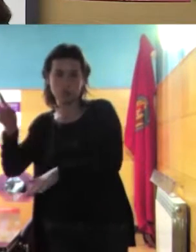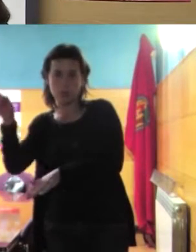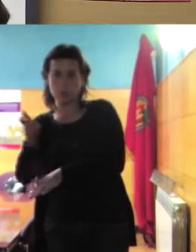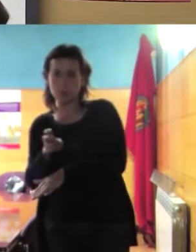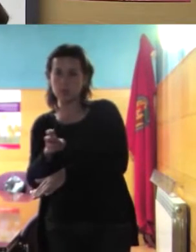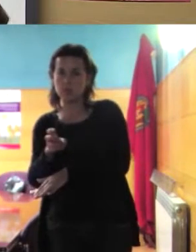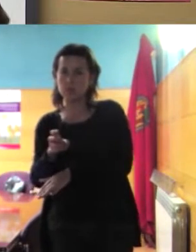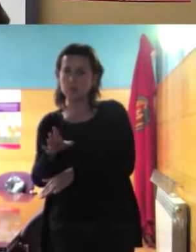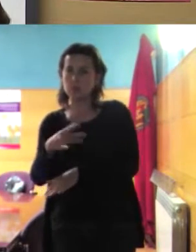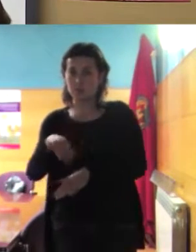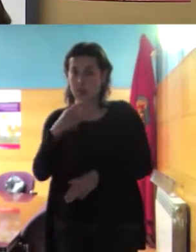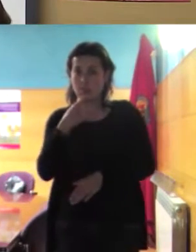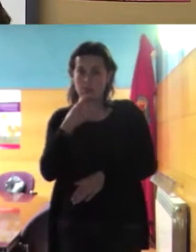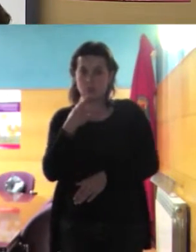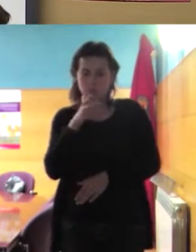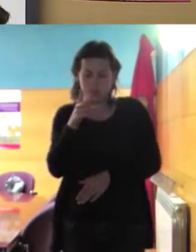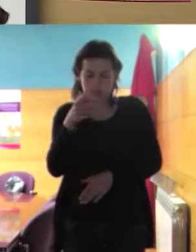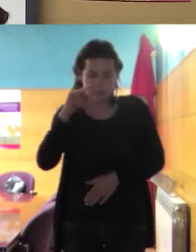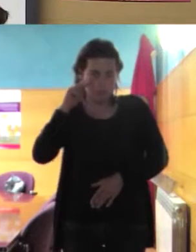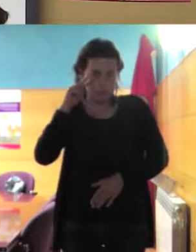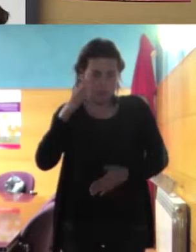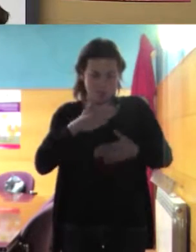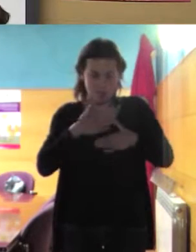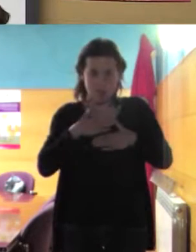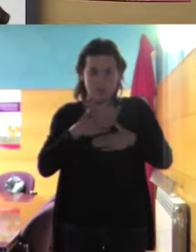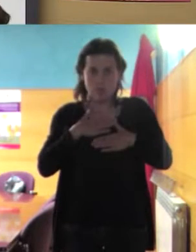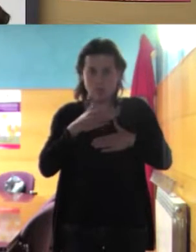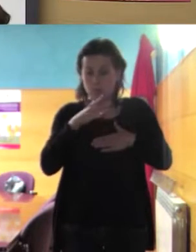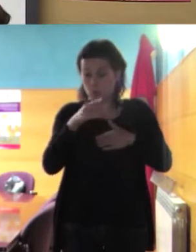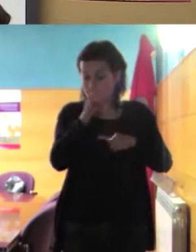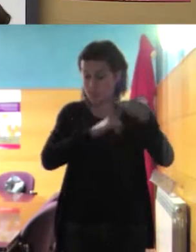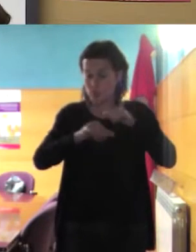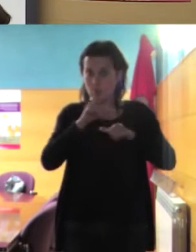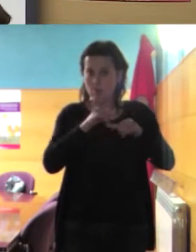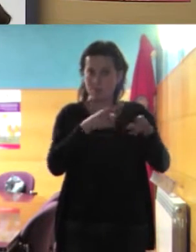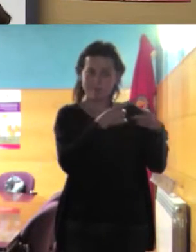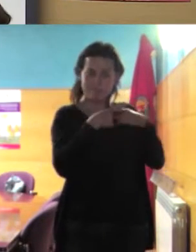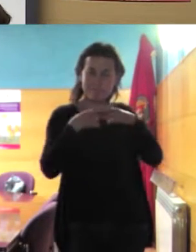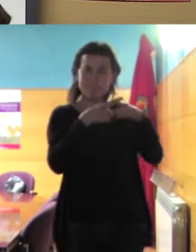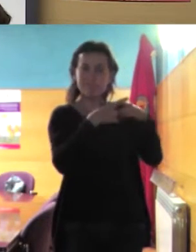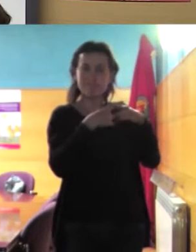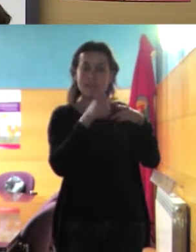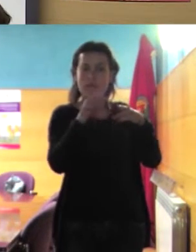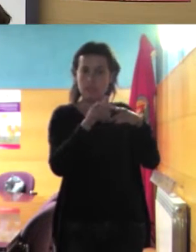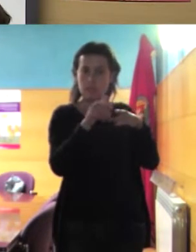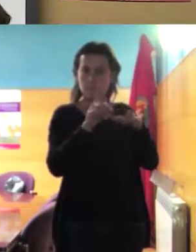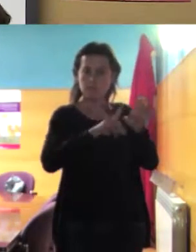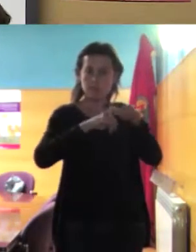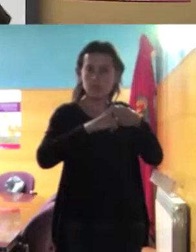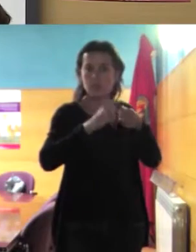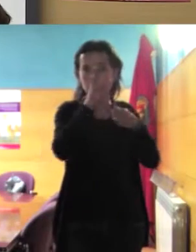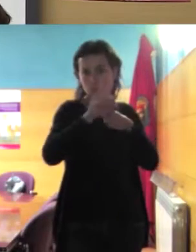decimos por experiencia propia por los momentos que hemos compartido en nuestra asociación que también es la gente autóctona y